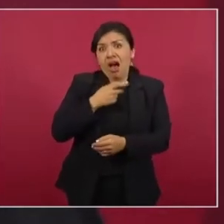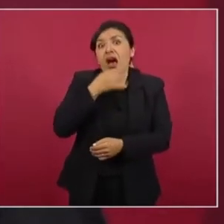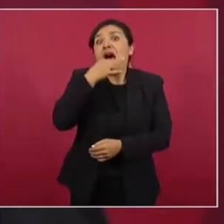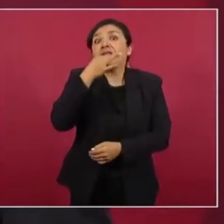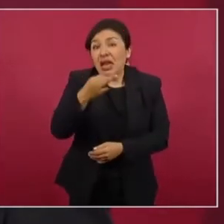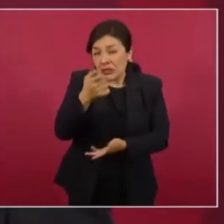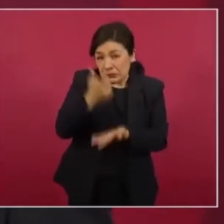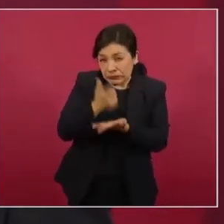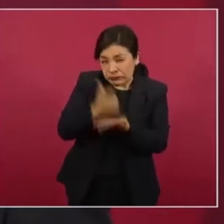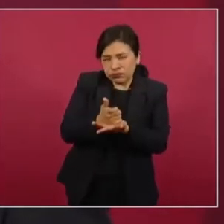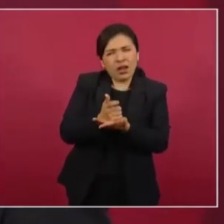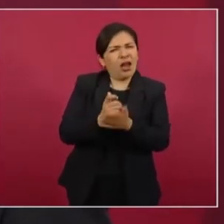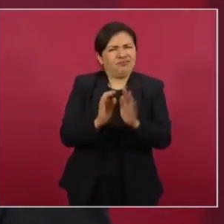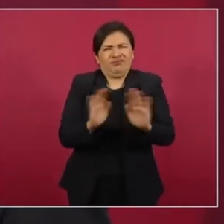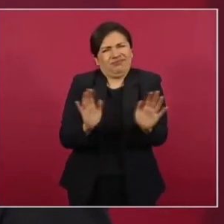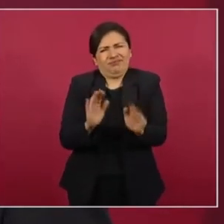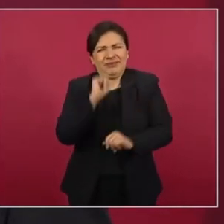advertencia,